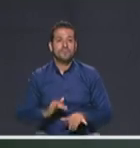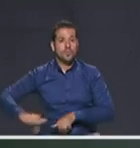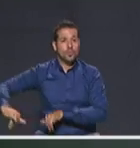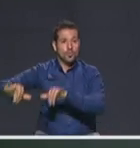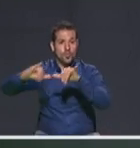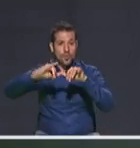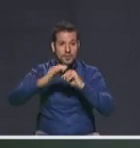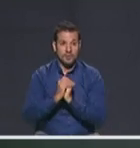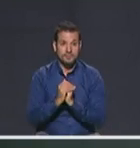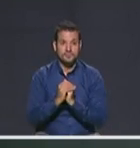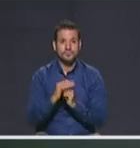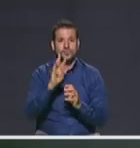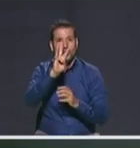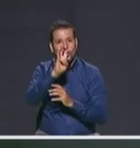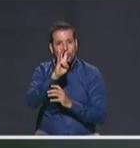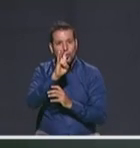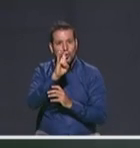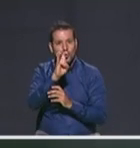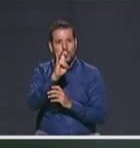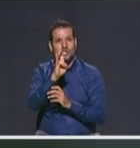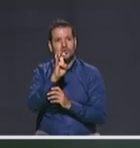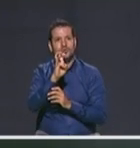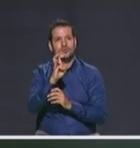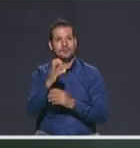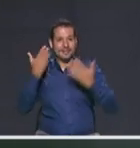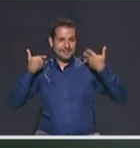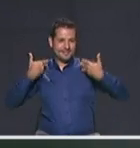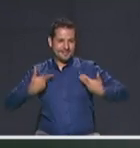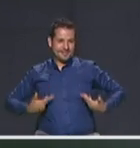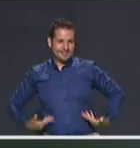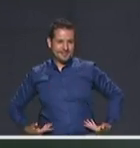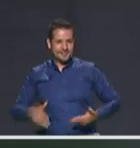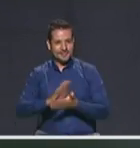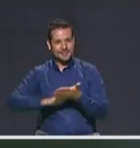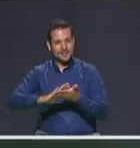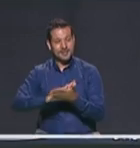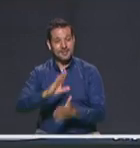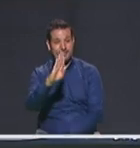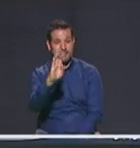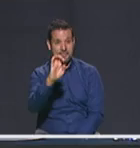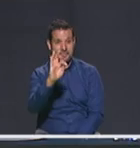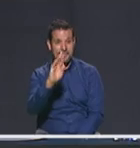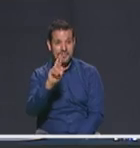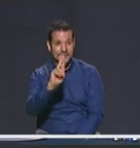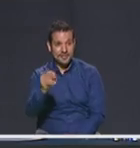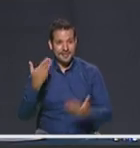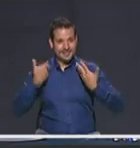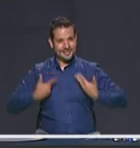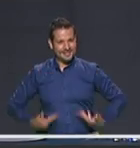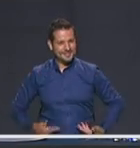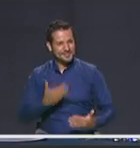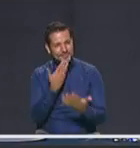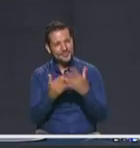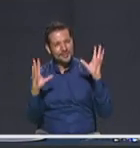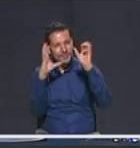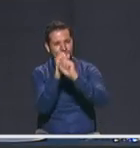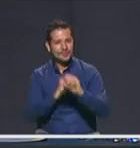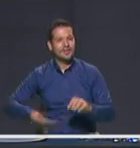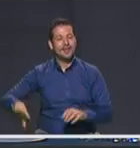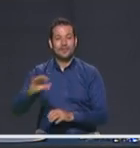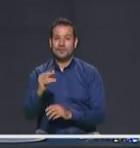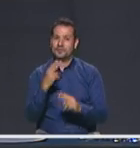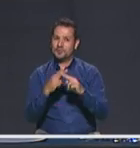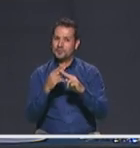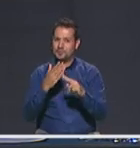bloque de los ocho candidatos lo cerramos con Beatriz Elena Rave del Partido Alianza Verde. Muy buenas noches a todos los televidentes, mi nombre es